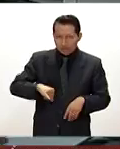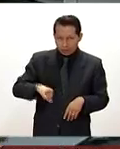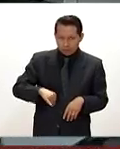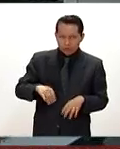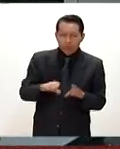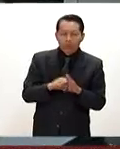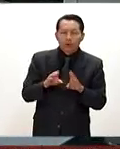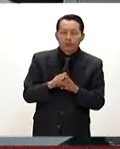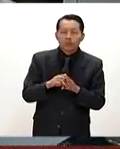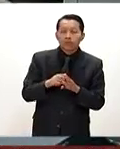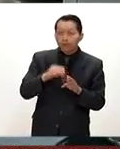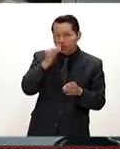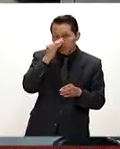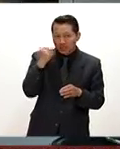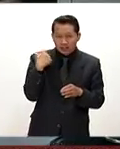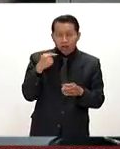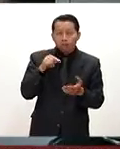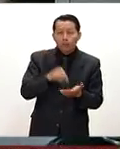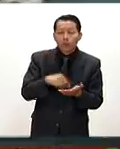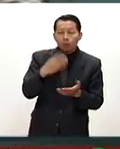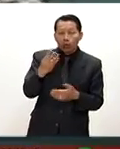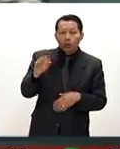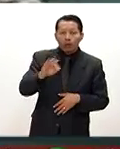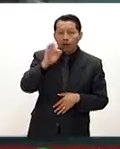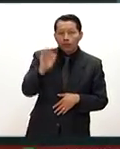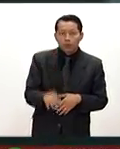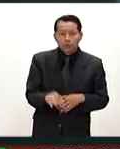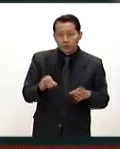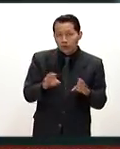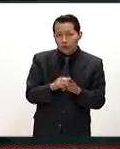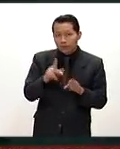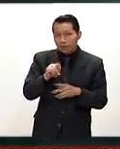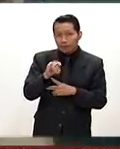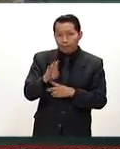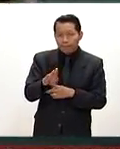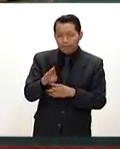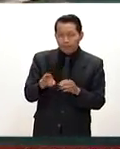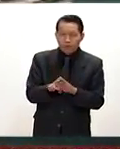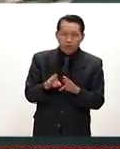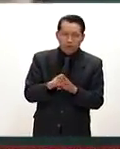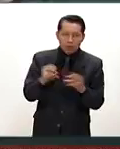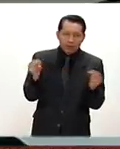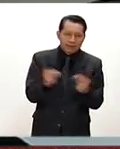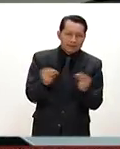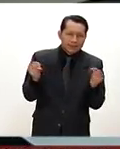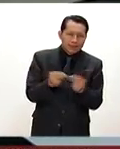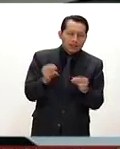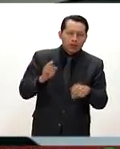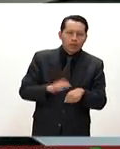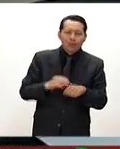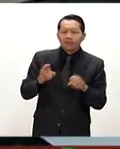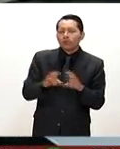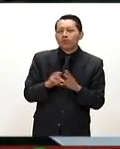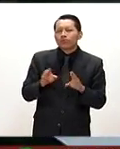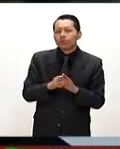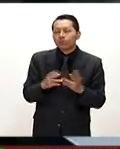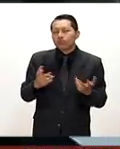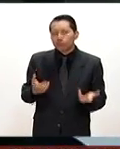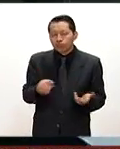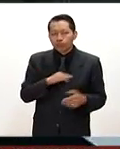Va a ser apenas de 0.4% del PIB, cuando lo que requeriríamos es prácticamente